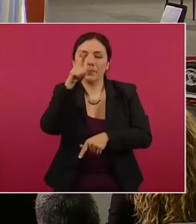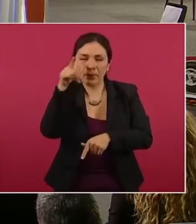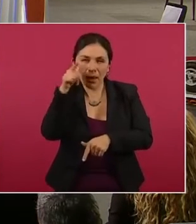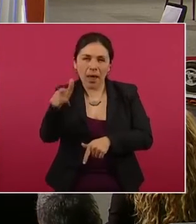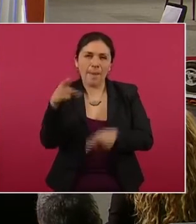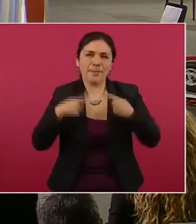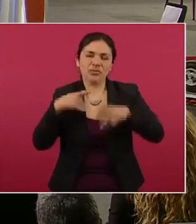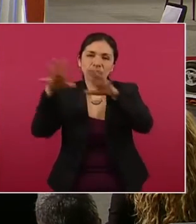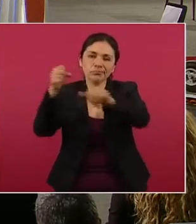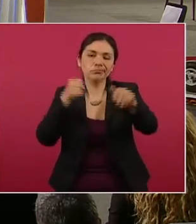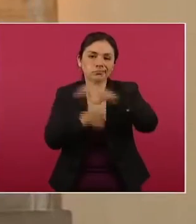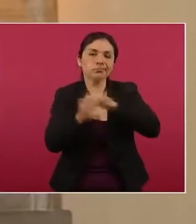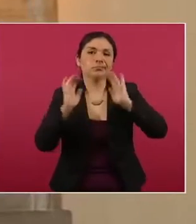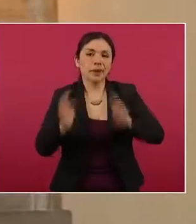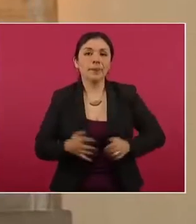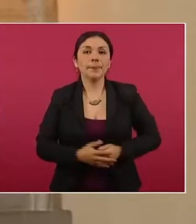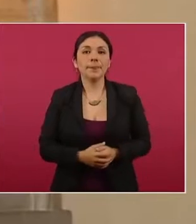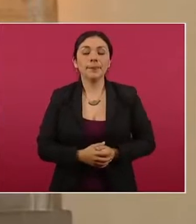flagrancia.